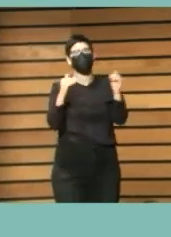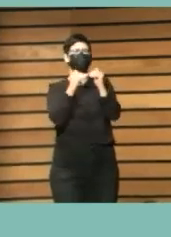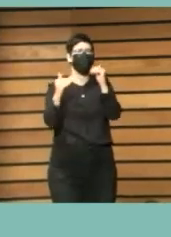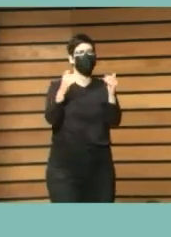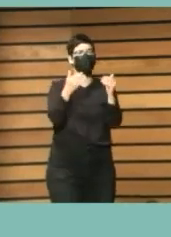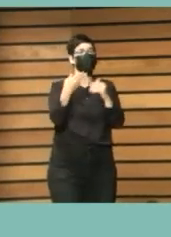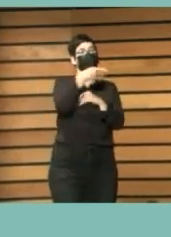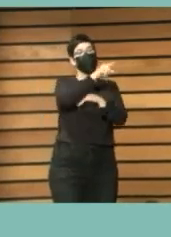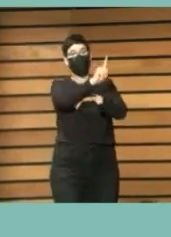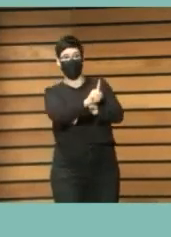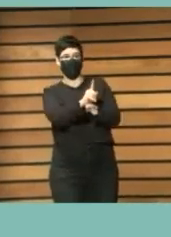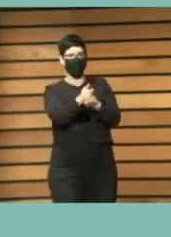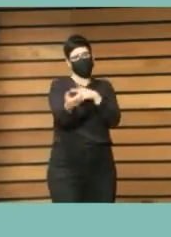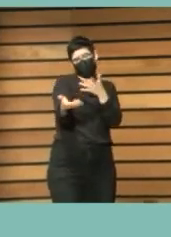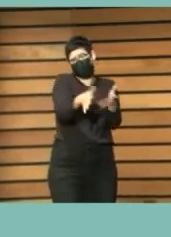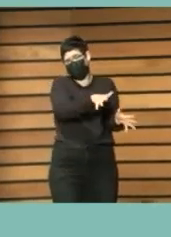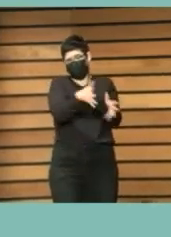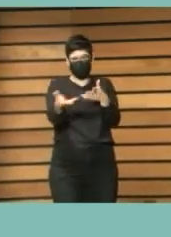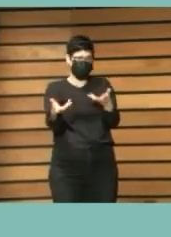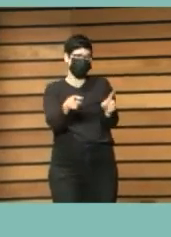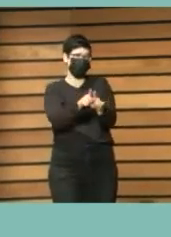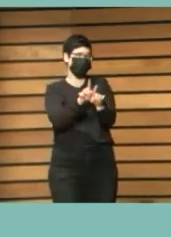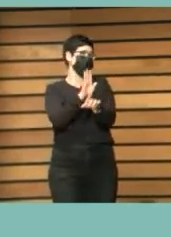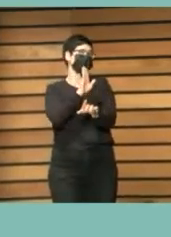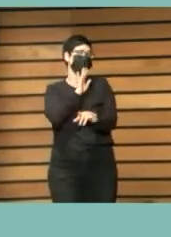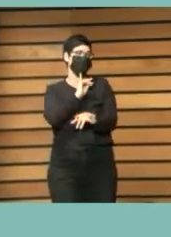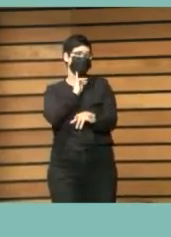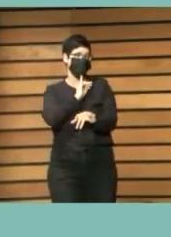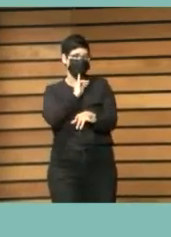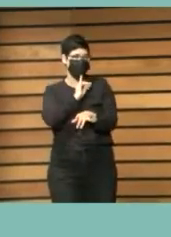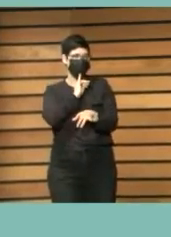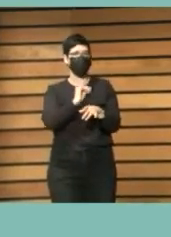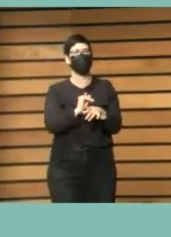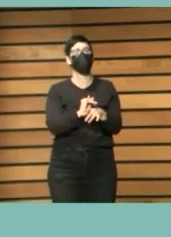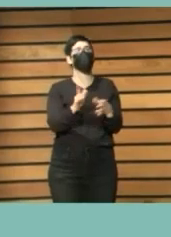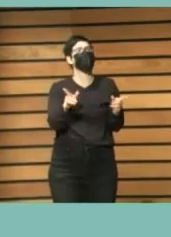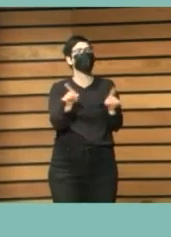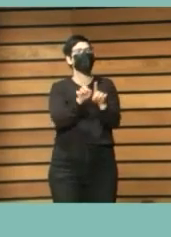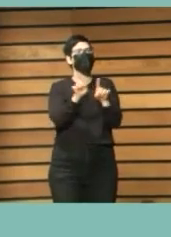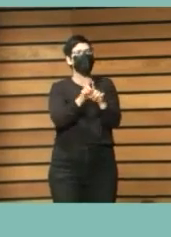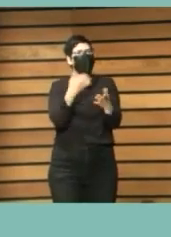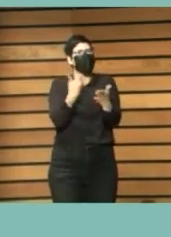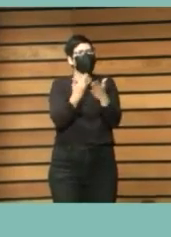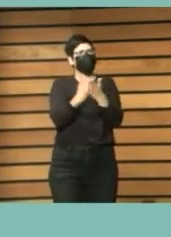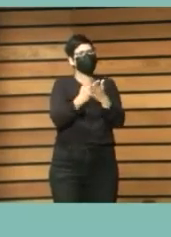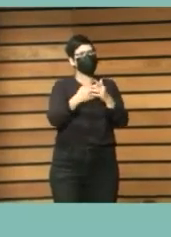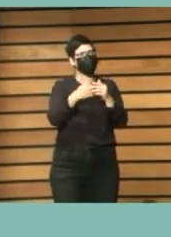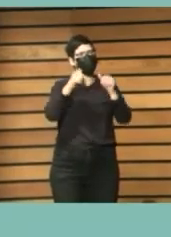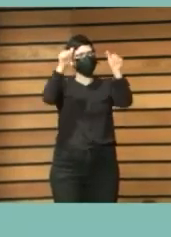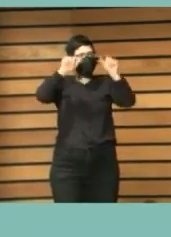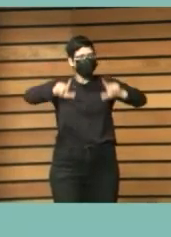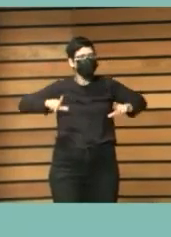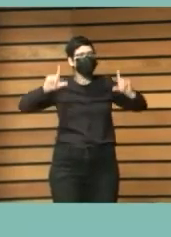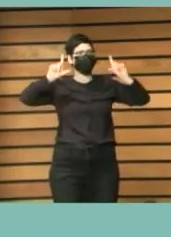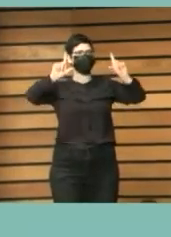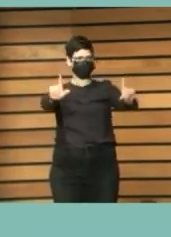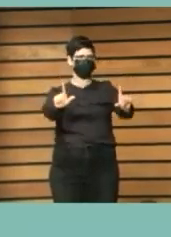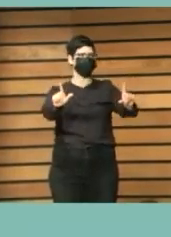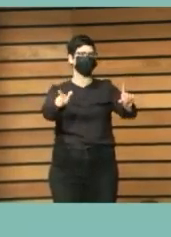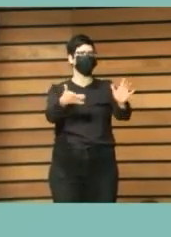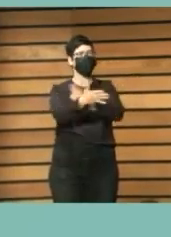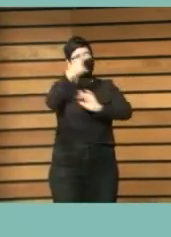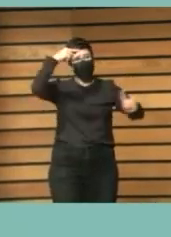al B1 pero como sin que se den cuenta ni que la acreditación sea el fin